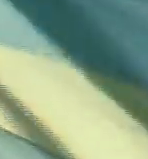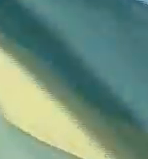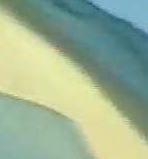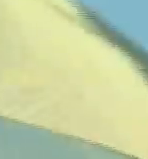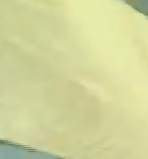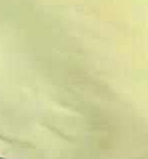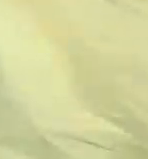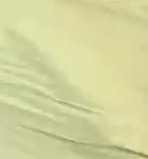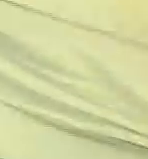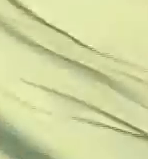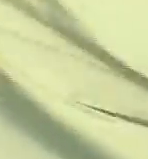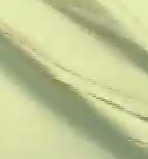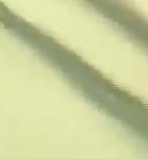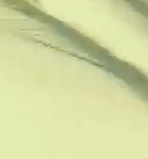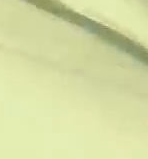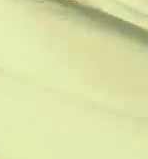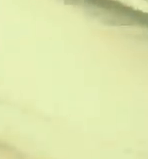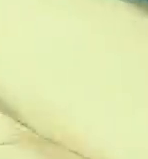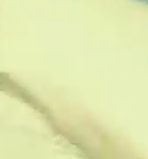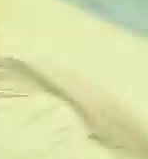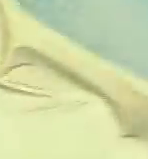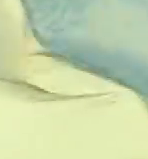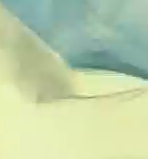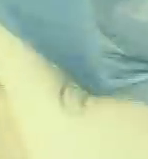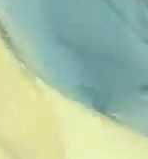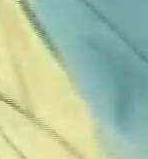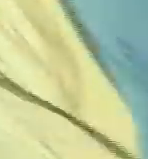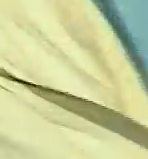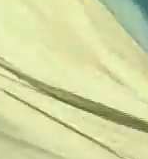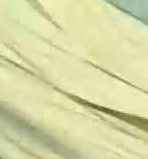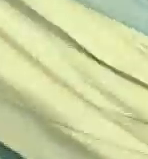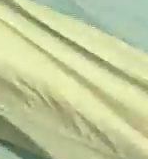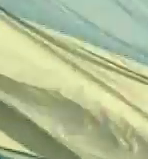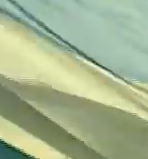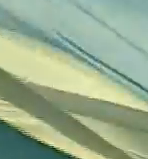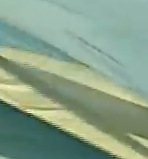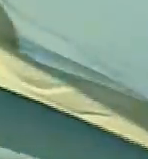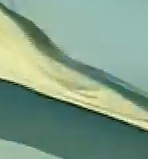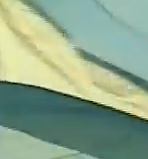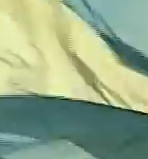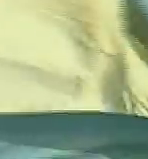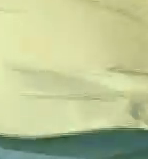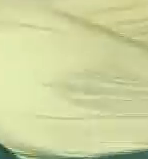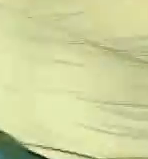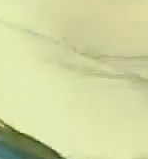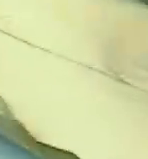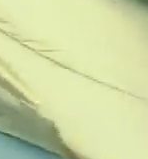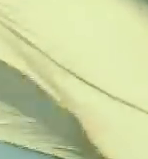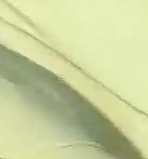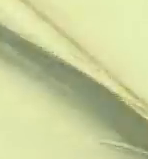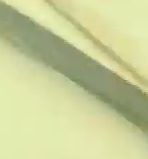directo desde el Monumento a los Caídos en Malvinas, Río Gallegos, provincia de Santa Cruz, con motivo de